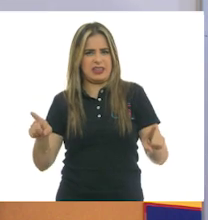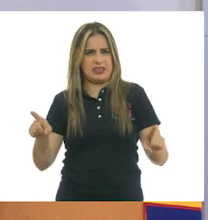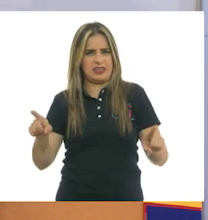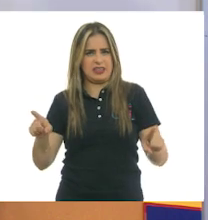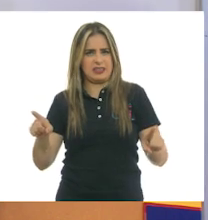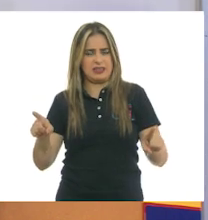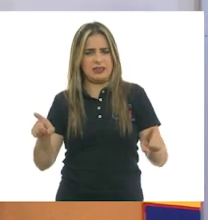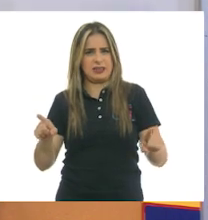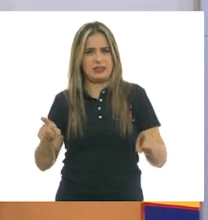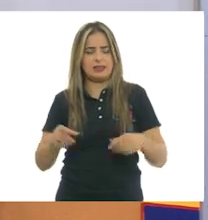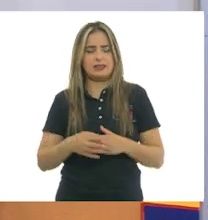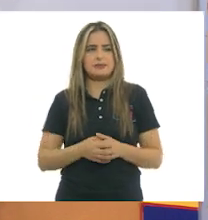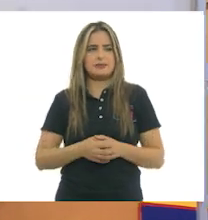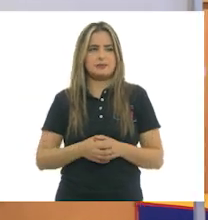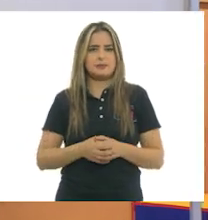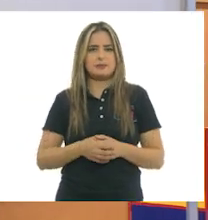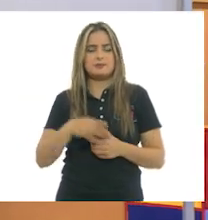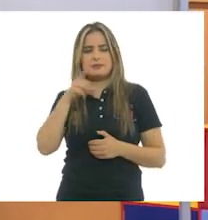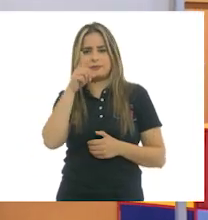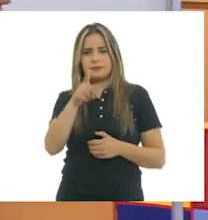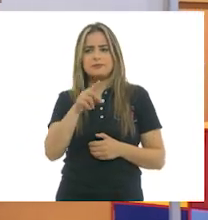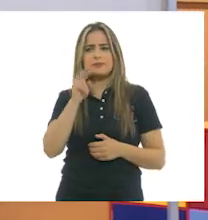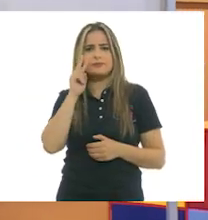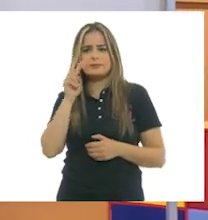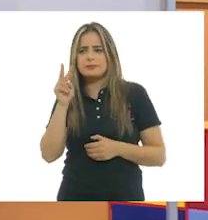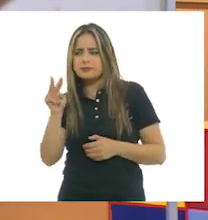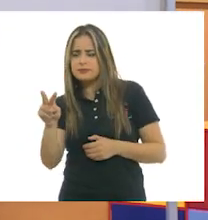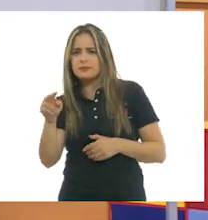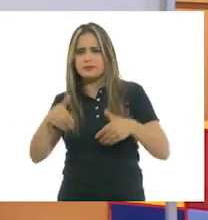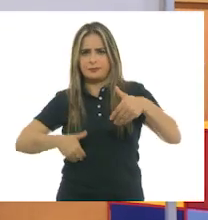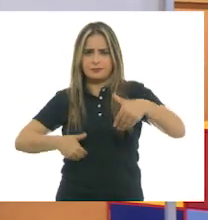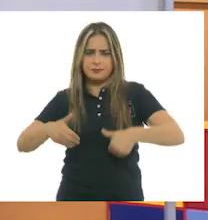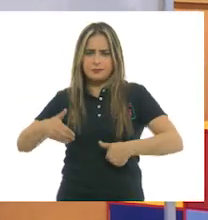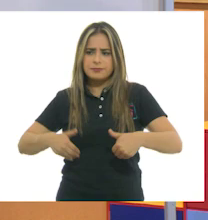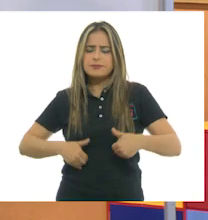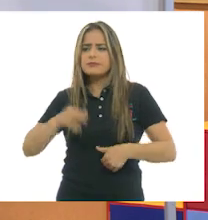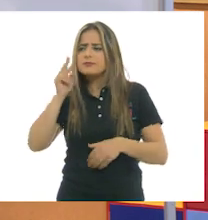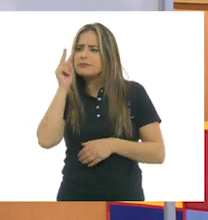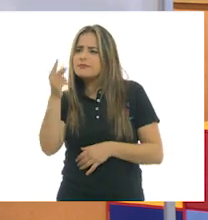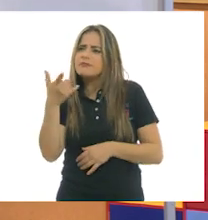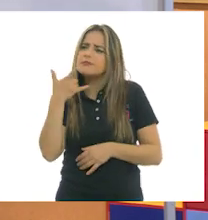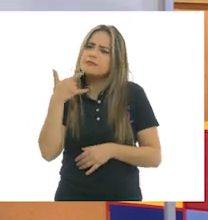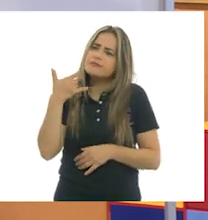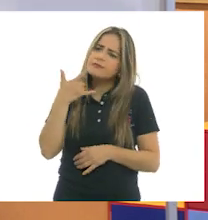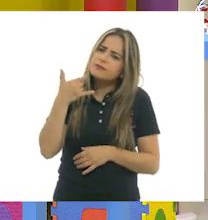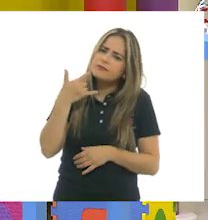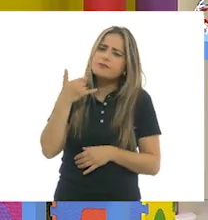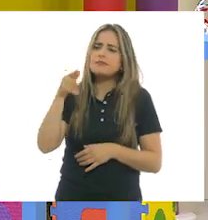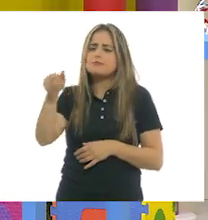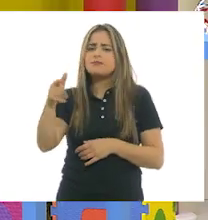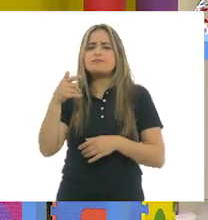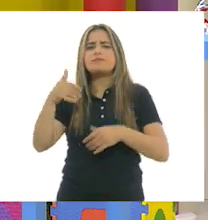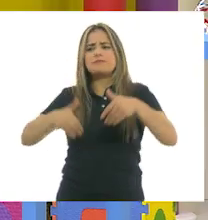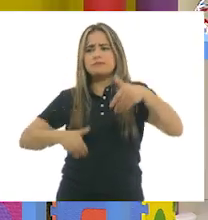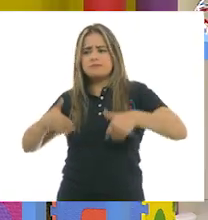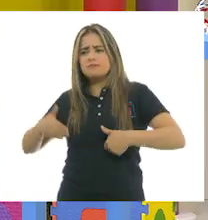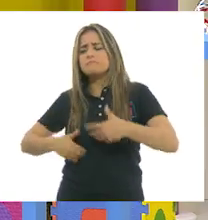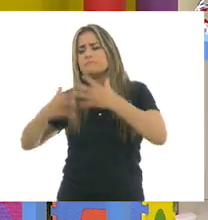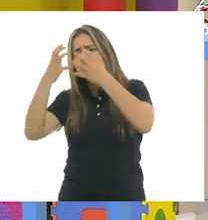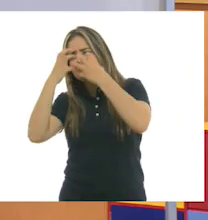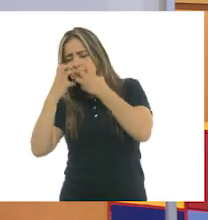lo que se ve en la escena, lo que se maneja en la escena entre una tragedia y una comedia,